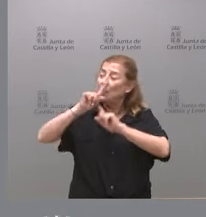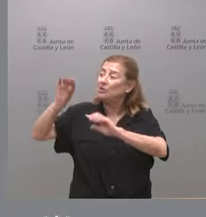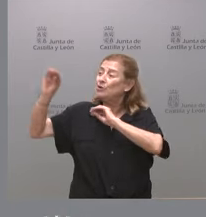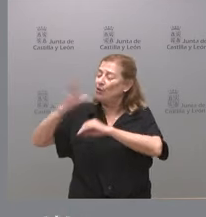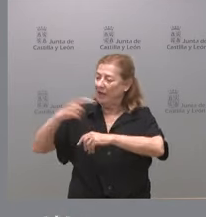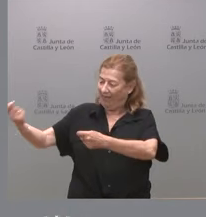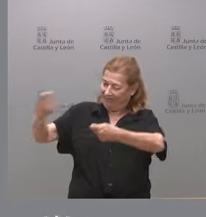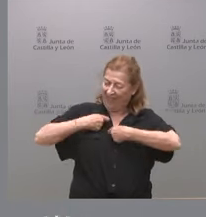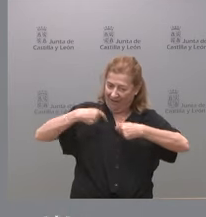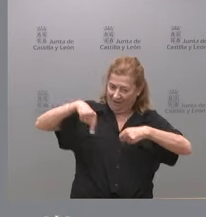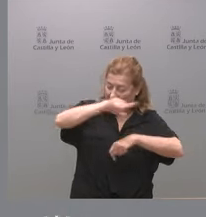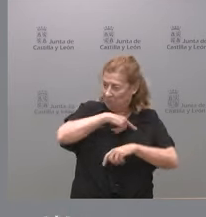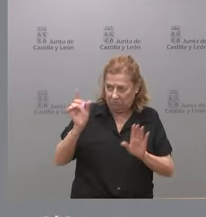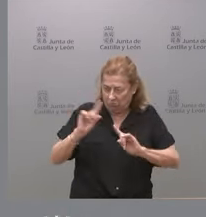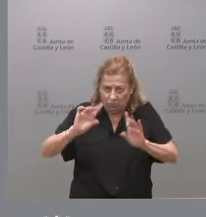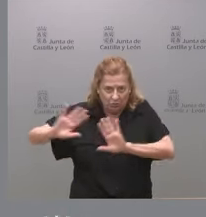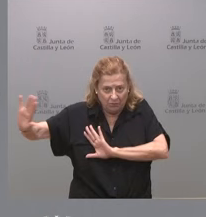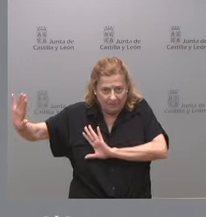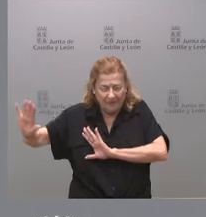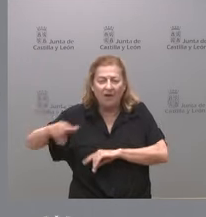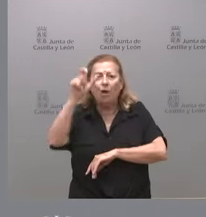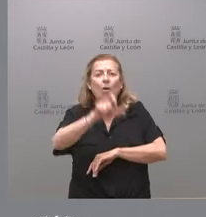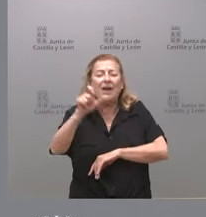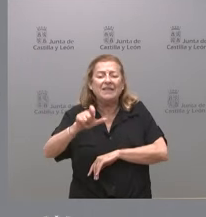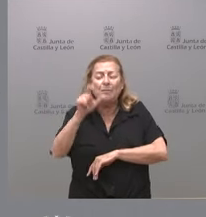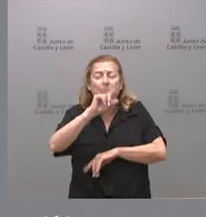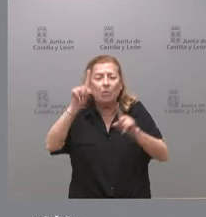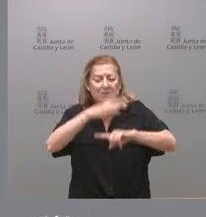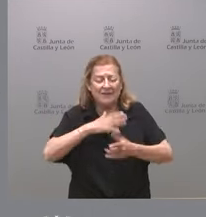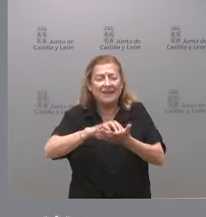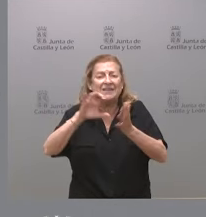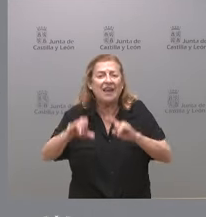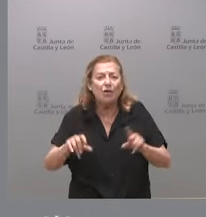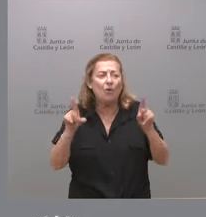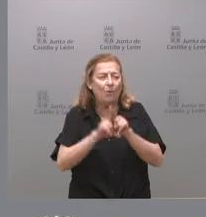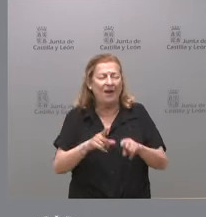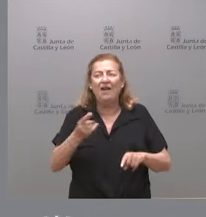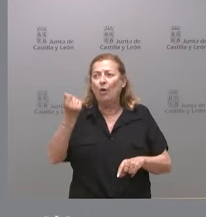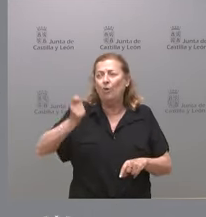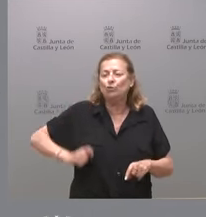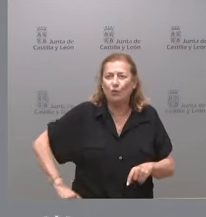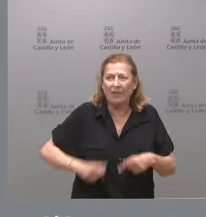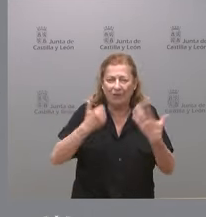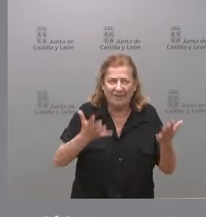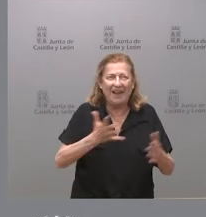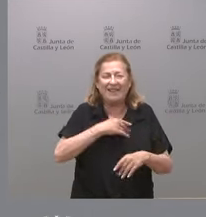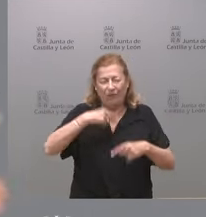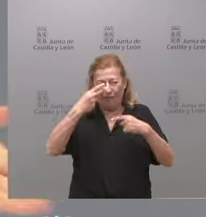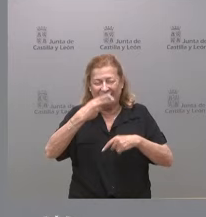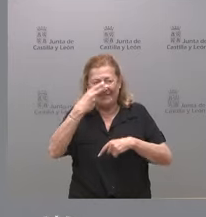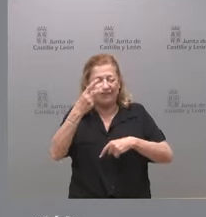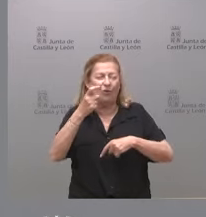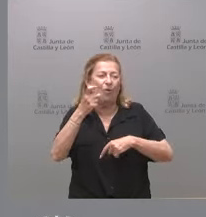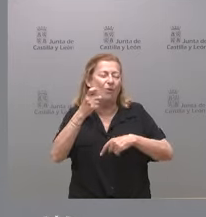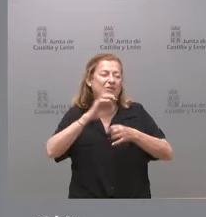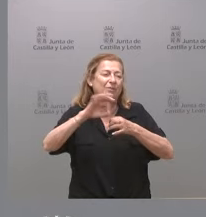problemas de los ciudadanos y no los problemas de la gente en Castilla y León es como llegar a fin de mes como tener los mejores servicios públicos y esto